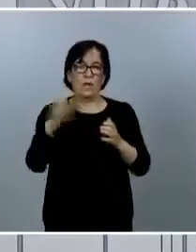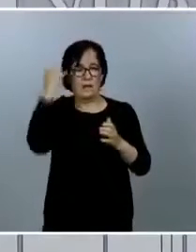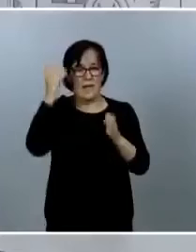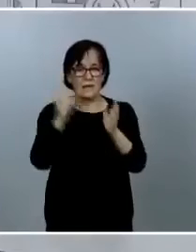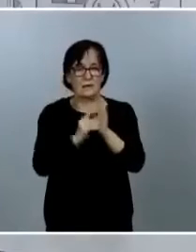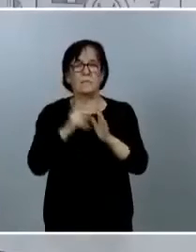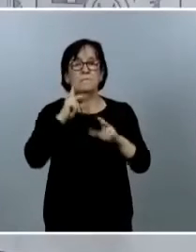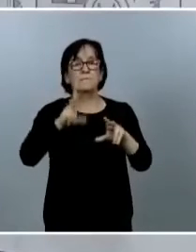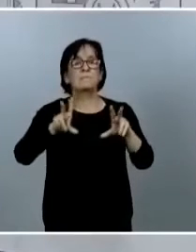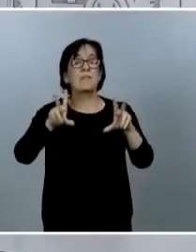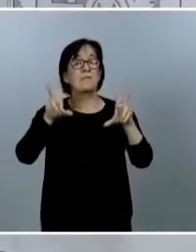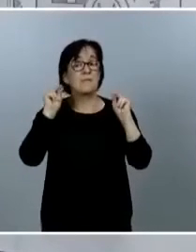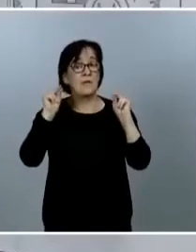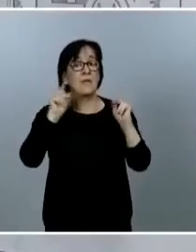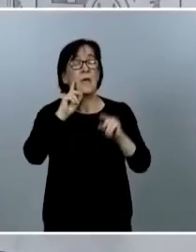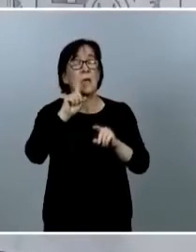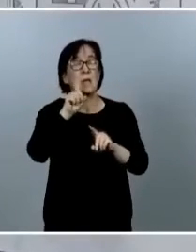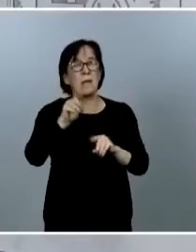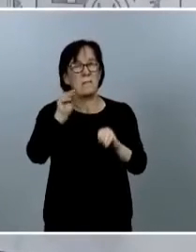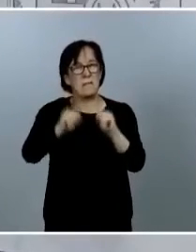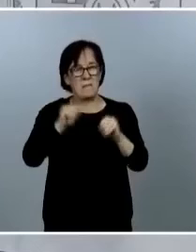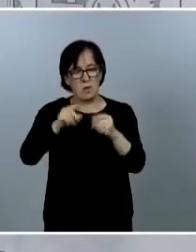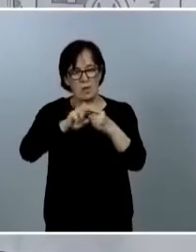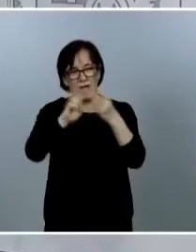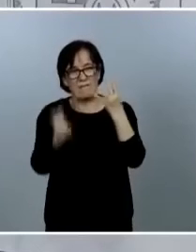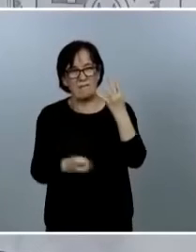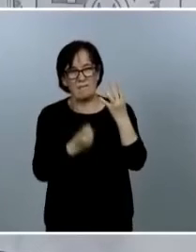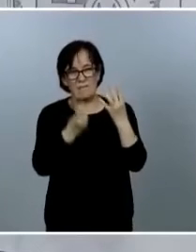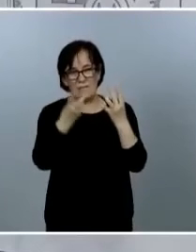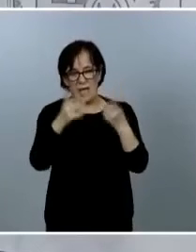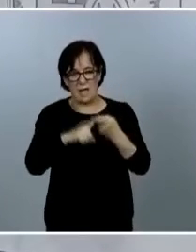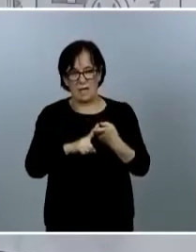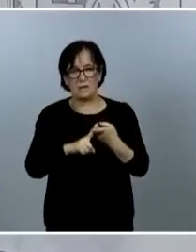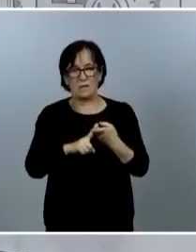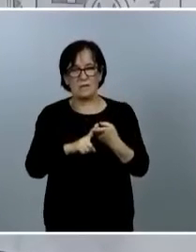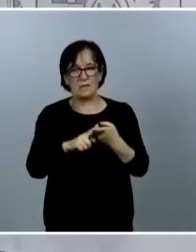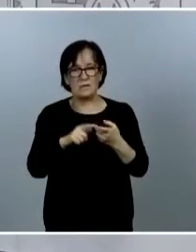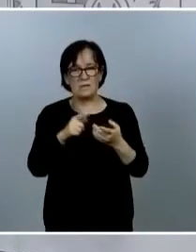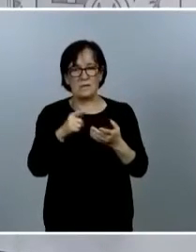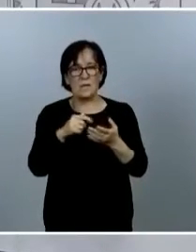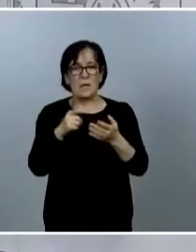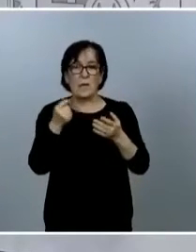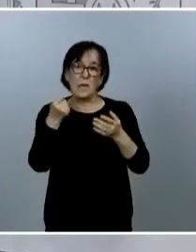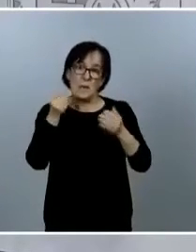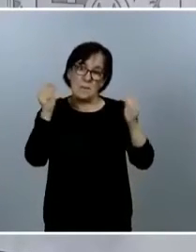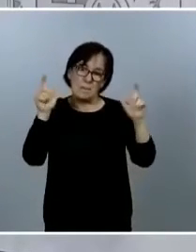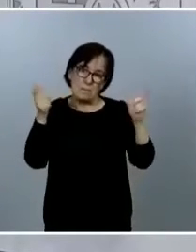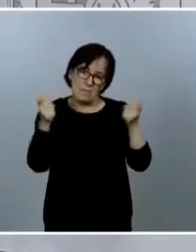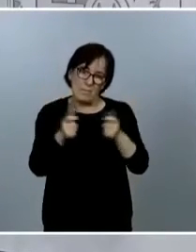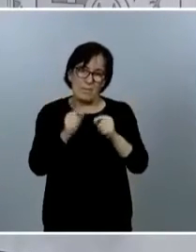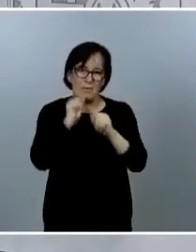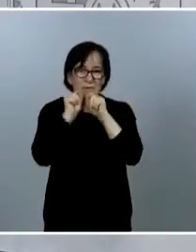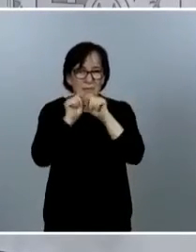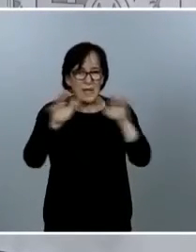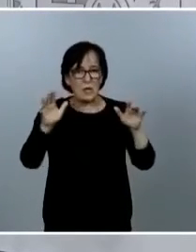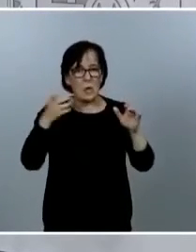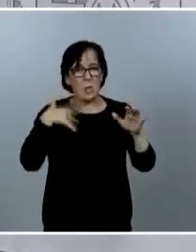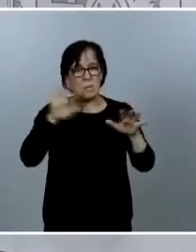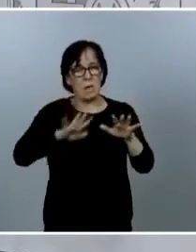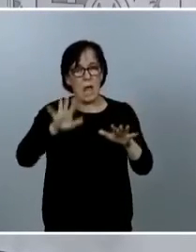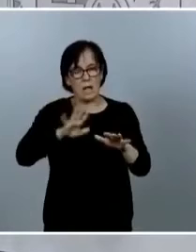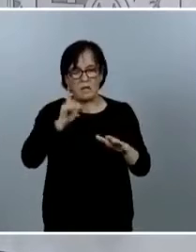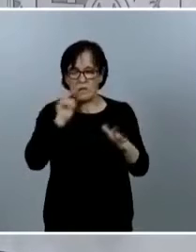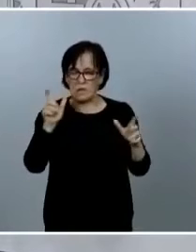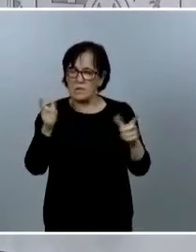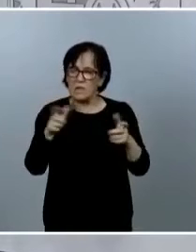con preguntas hay varias sobre la debilitación del virus del coronavirus la hora digital lo formula así